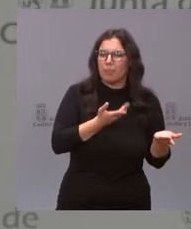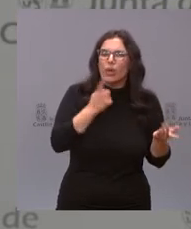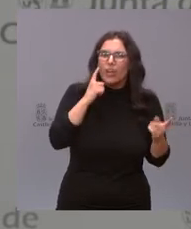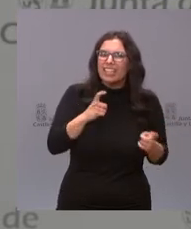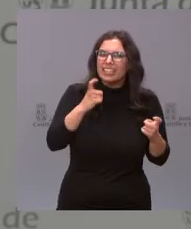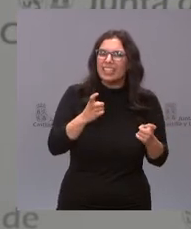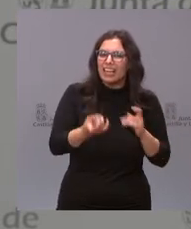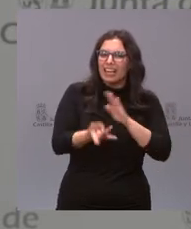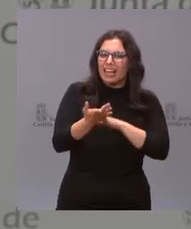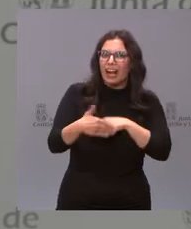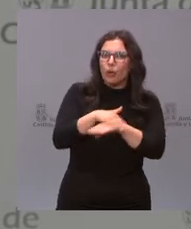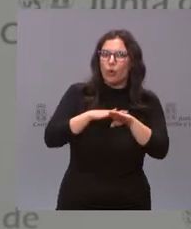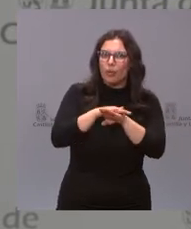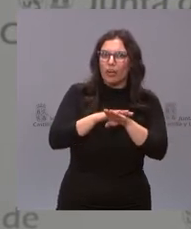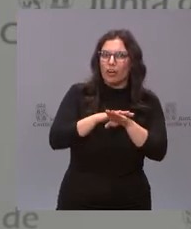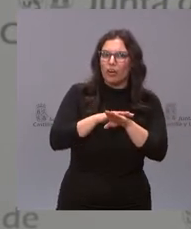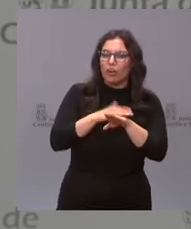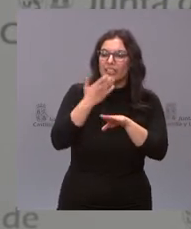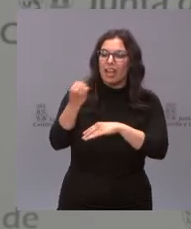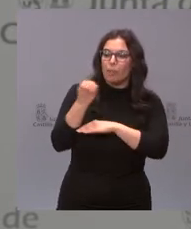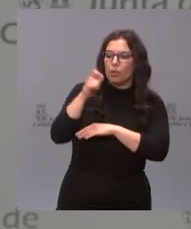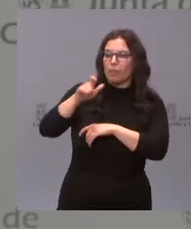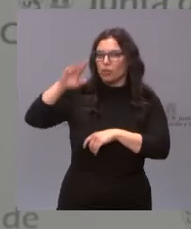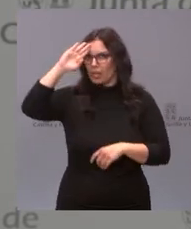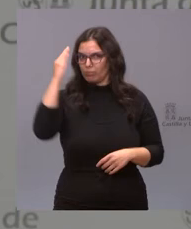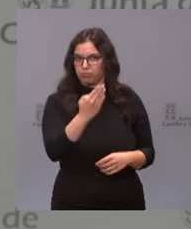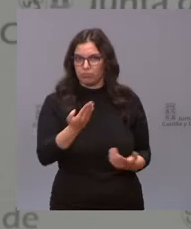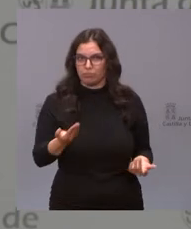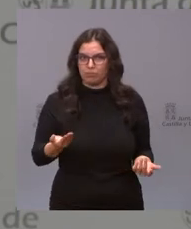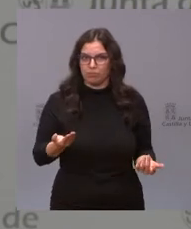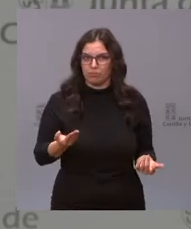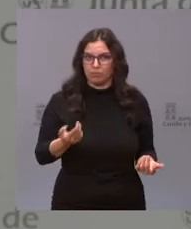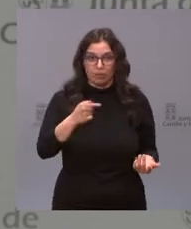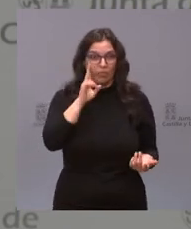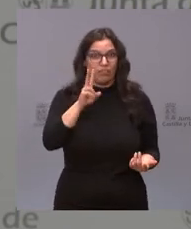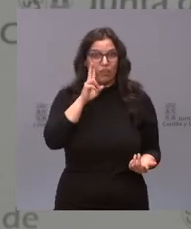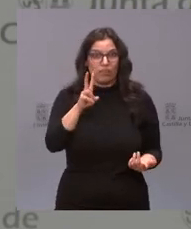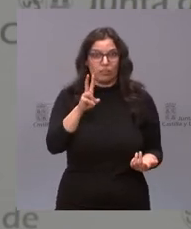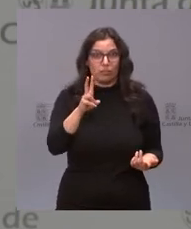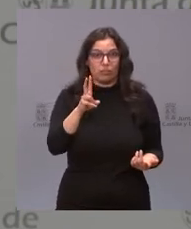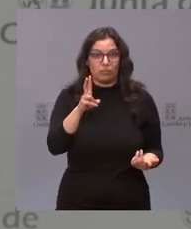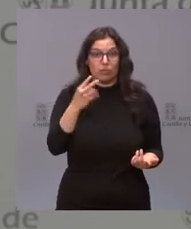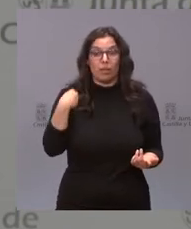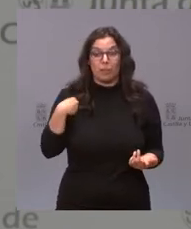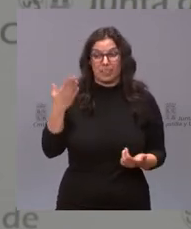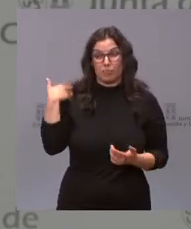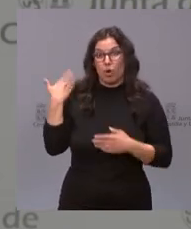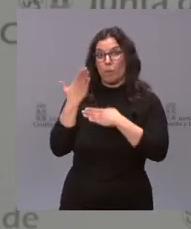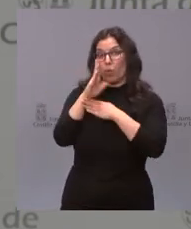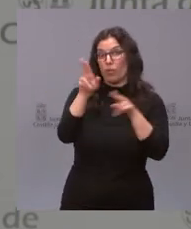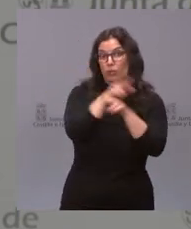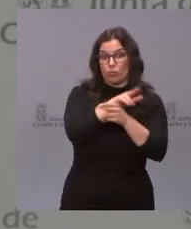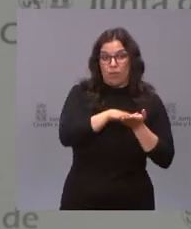gobierno con transfugas eso es lo que hemos estado viendo desde que presentaron la moción de censura